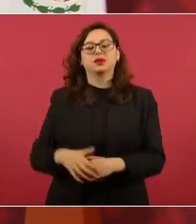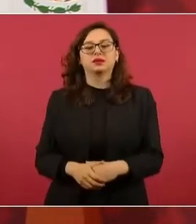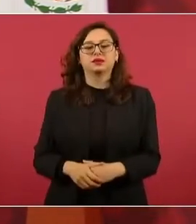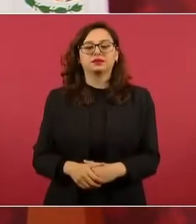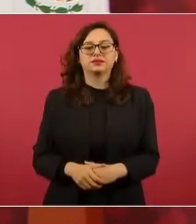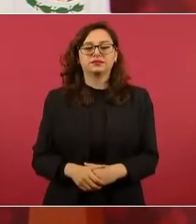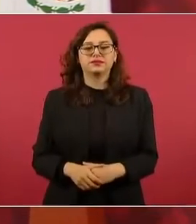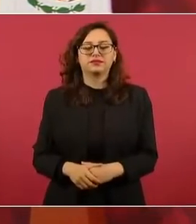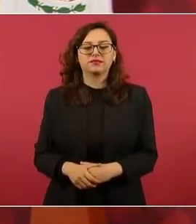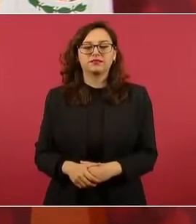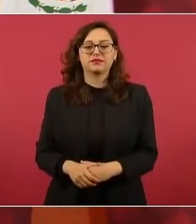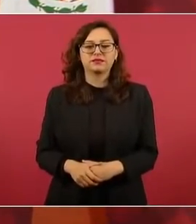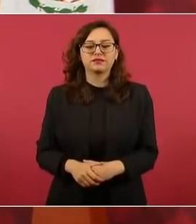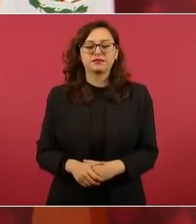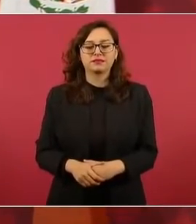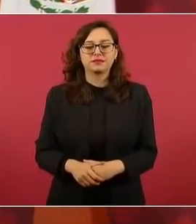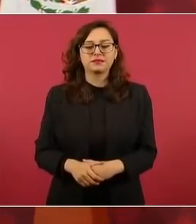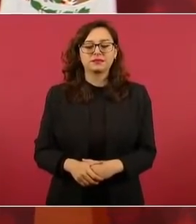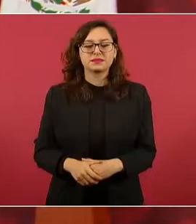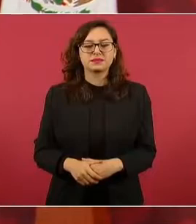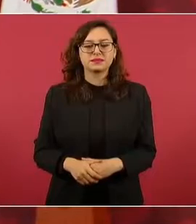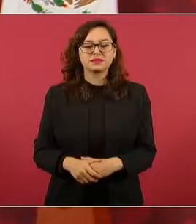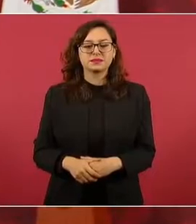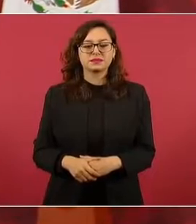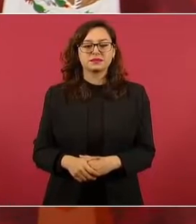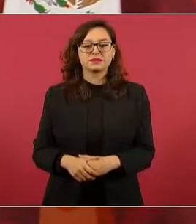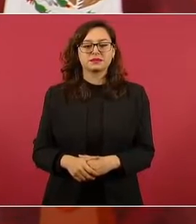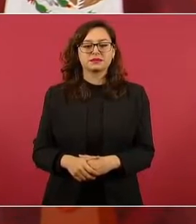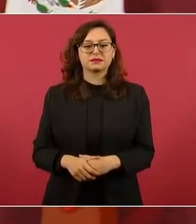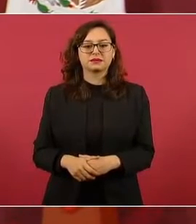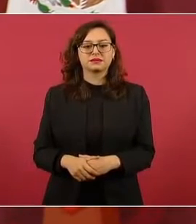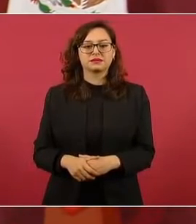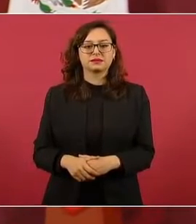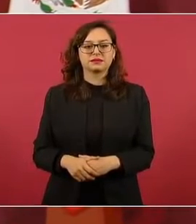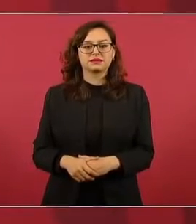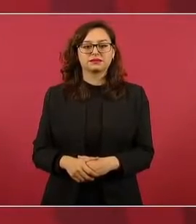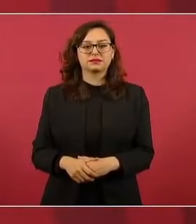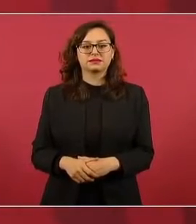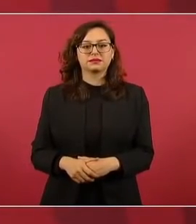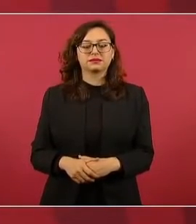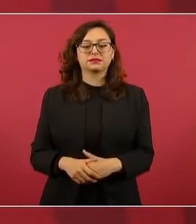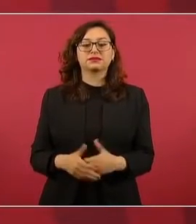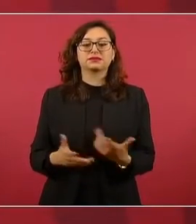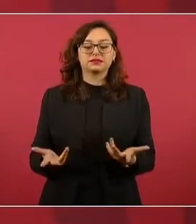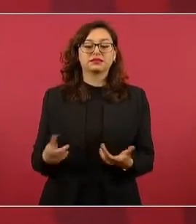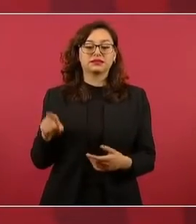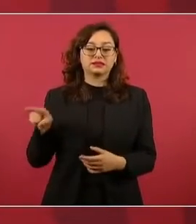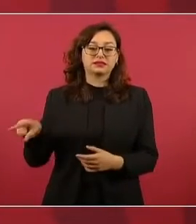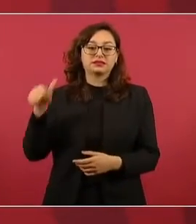decía que era una tremenda línea,